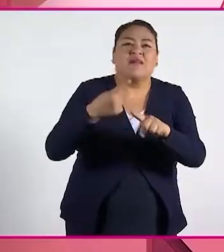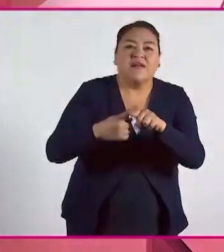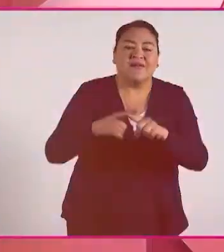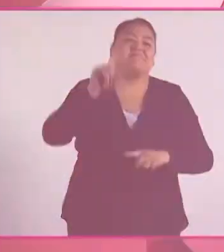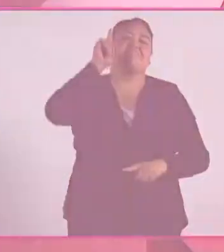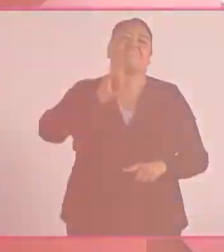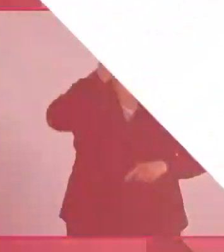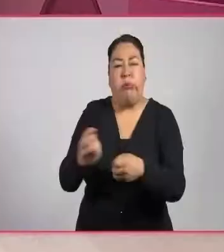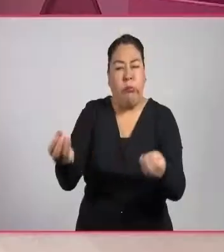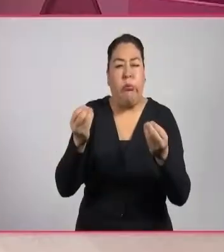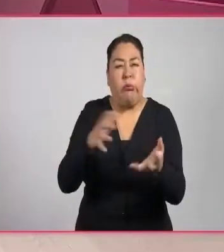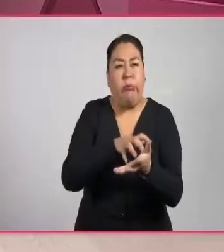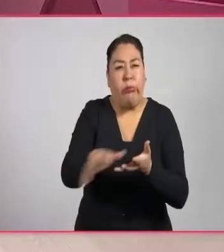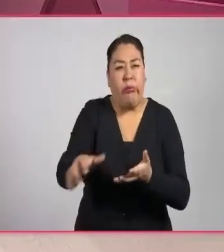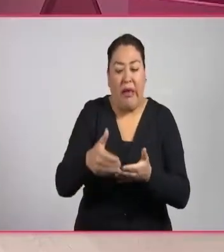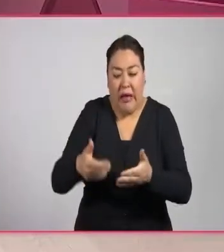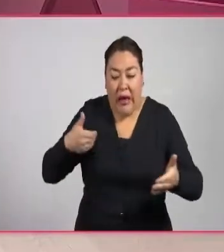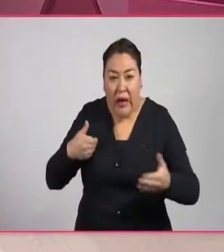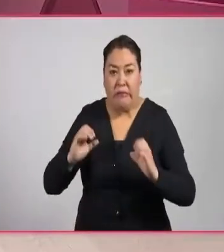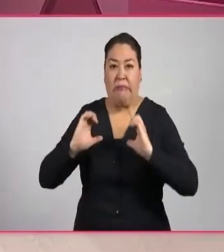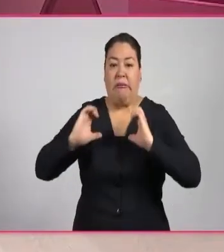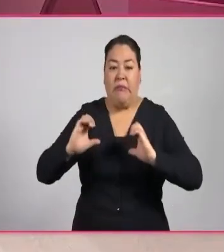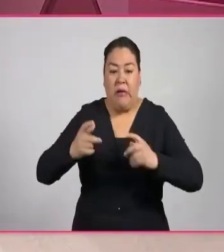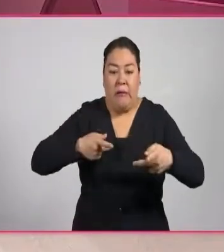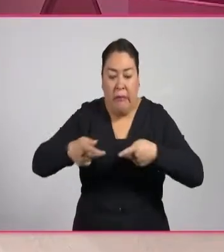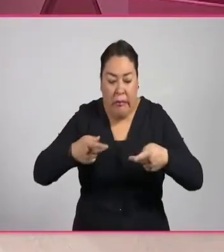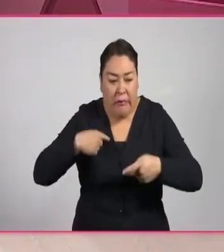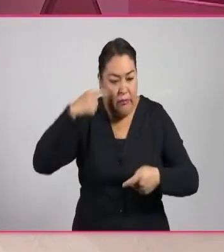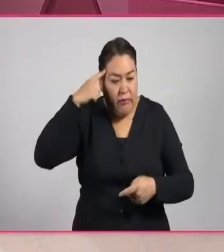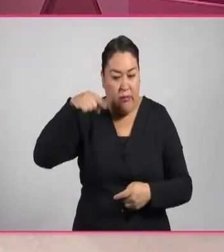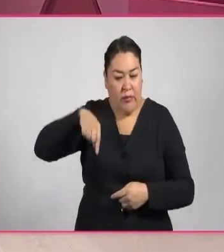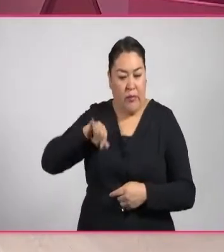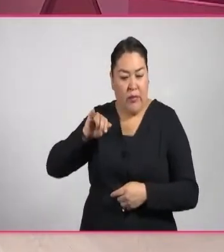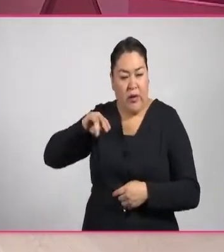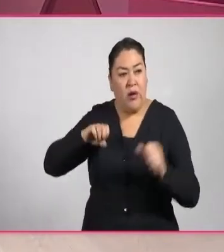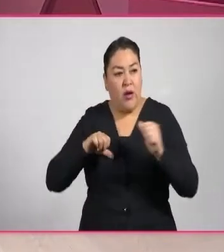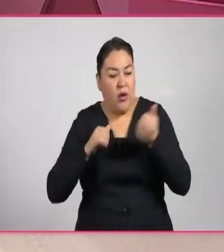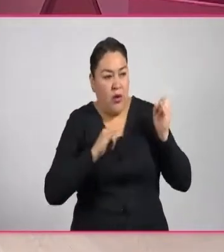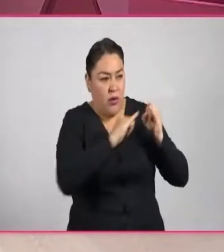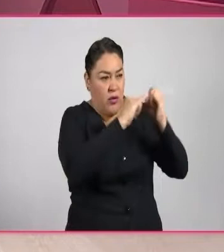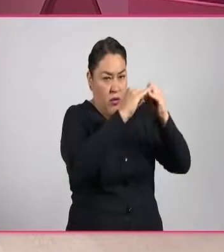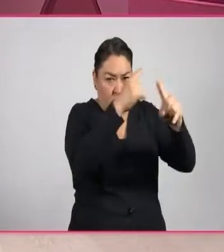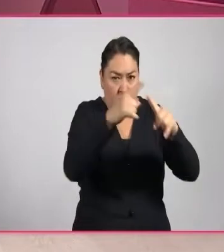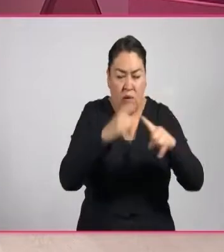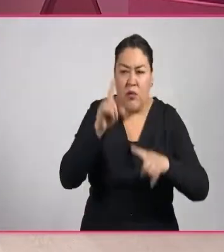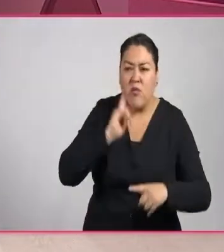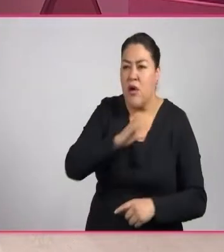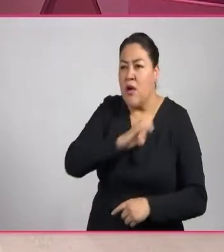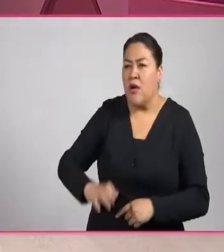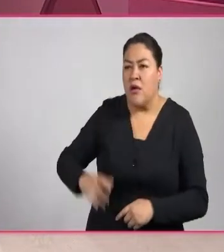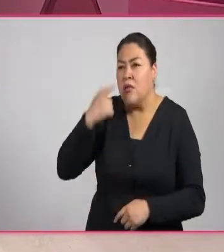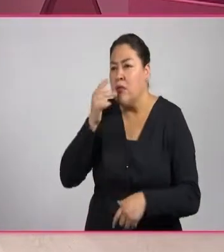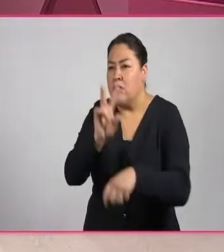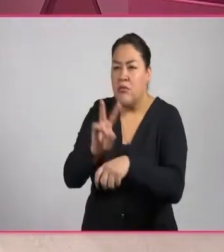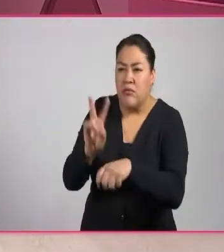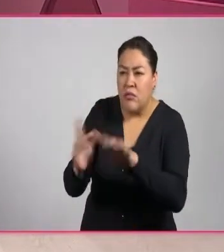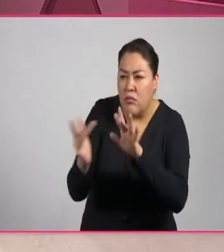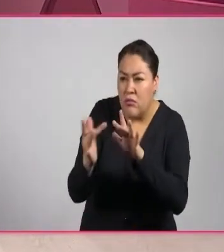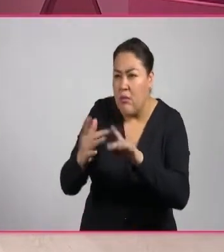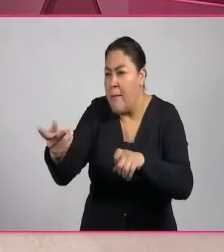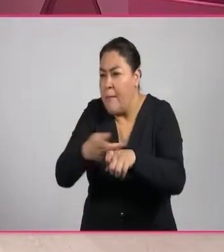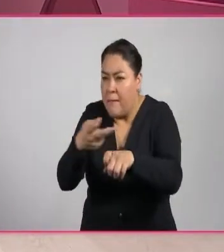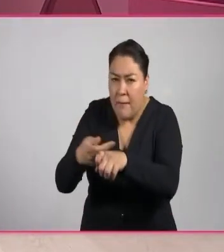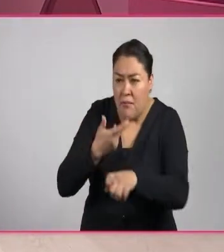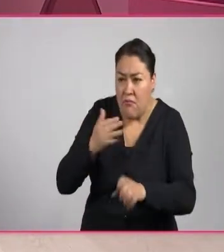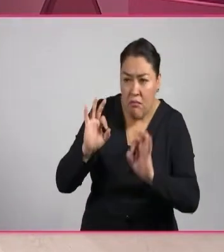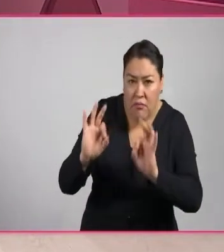mujeres de nuestra historia. El INE y otras autoridades daremos seguimiento a las mujeres candidatas para estar en contacto con